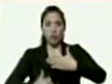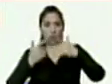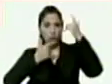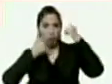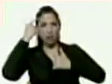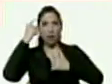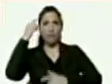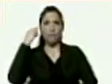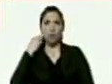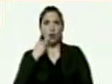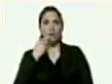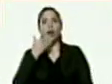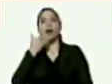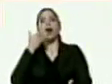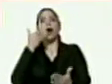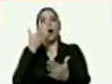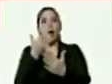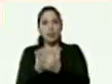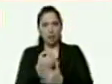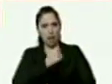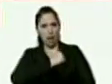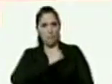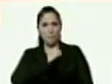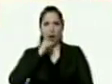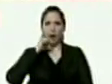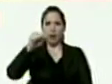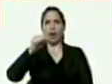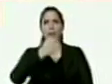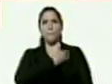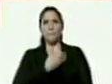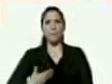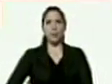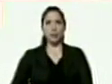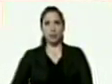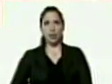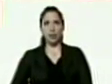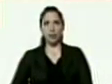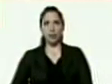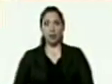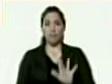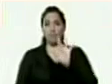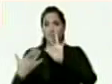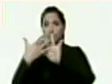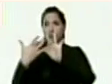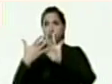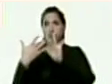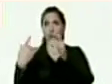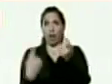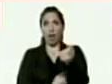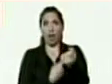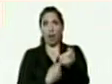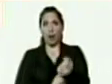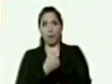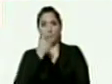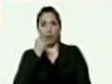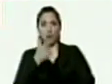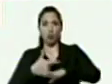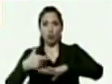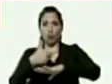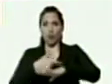y Bolívar muchas gracias camarada presidente le damos el pase aquí a mi hermano José Vázquez